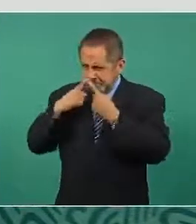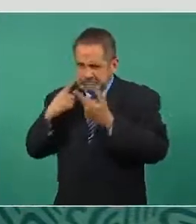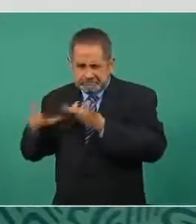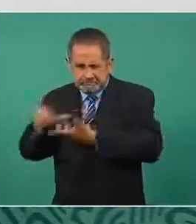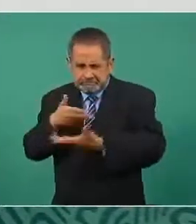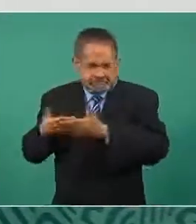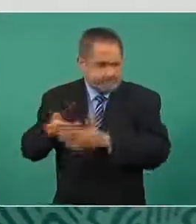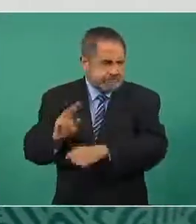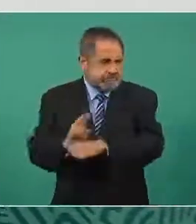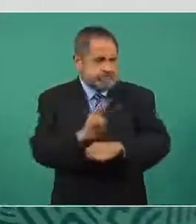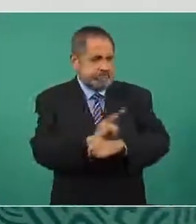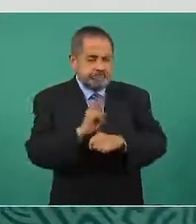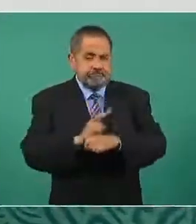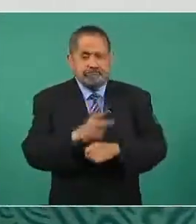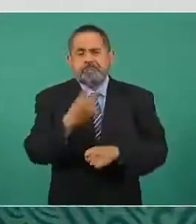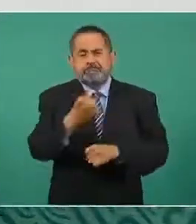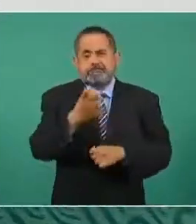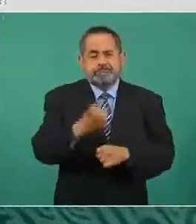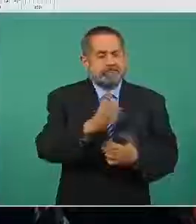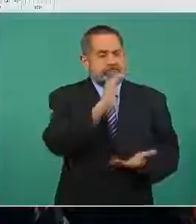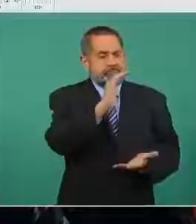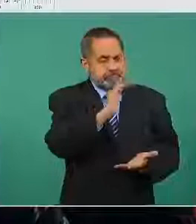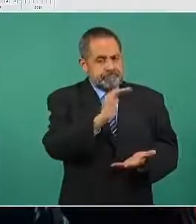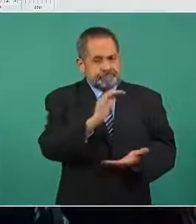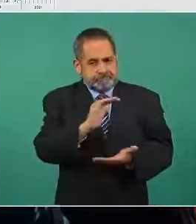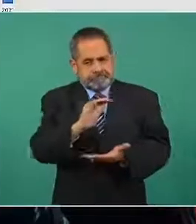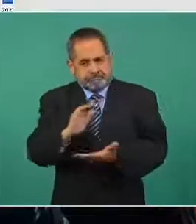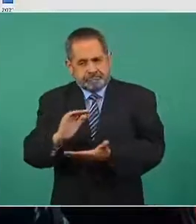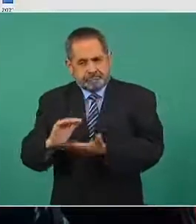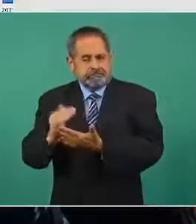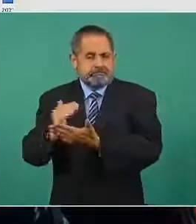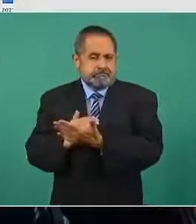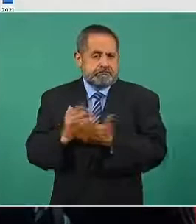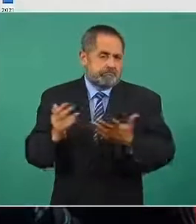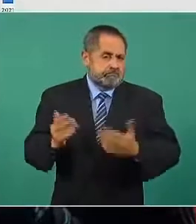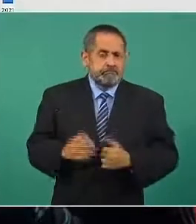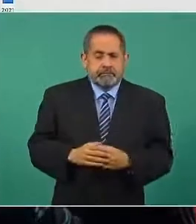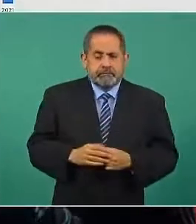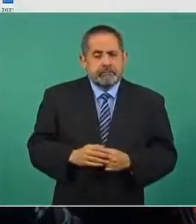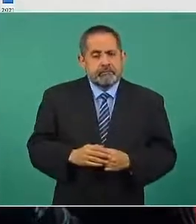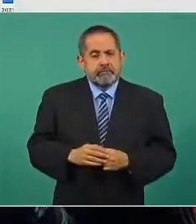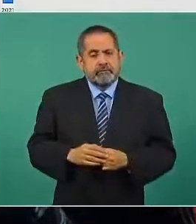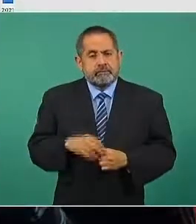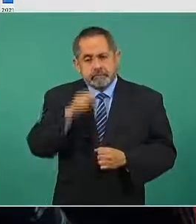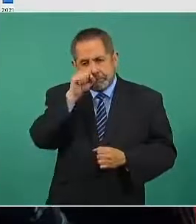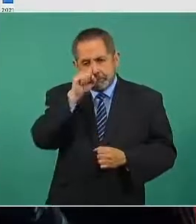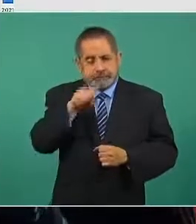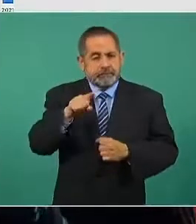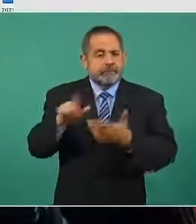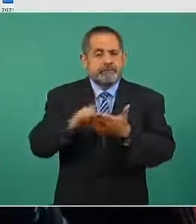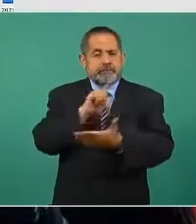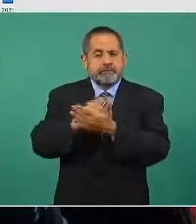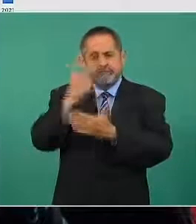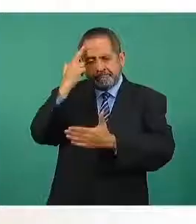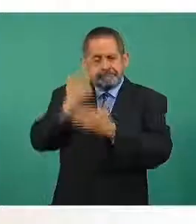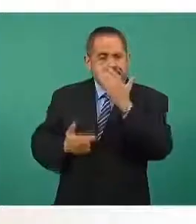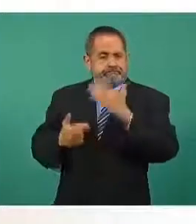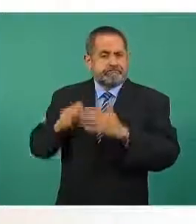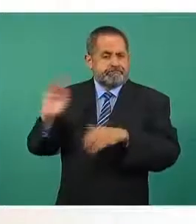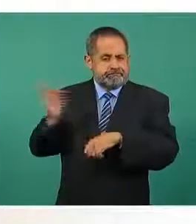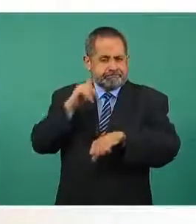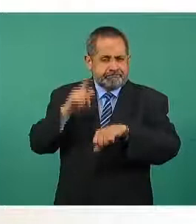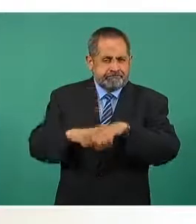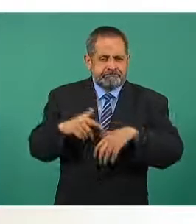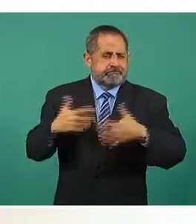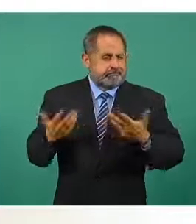mantener la tendencia a la baja en cuanto a los delitos del fuero común solamente